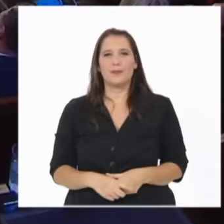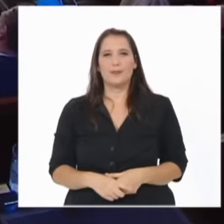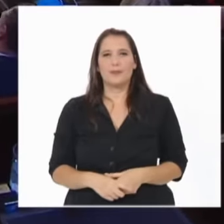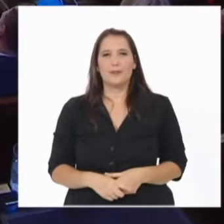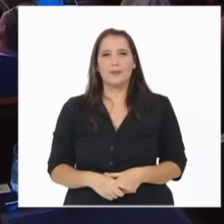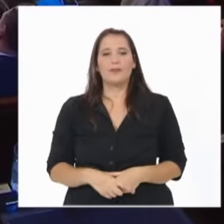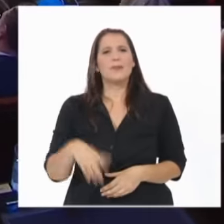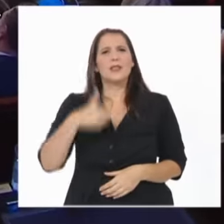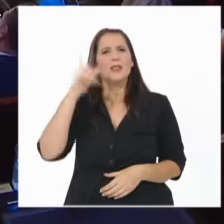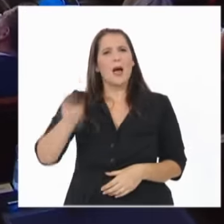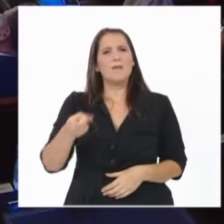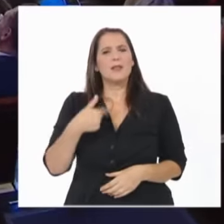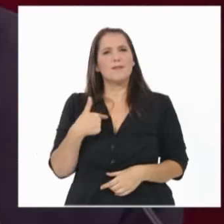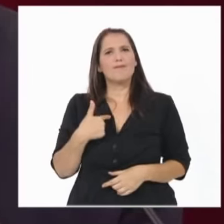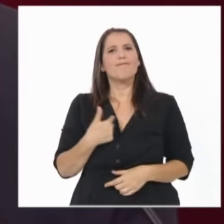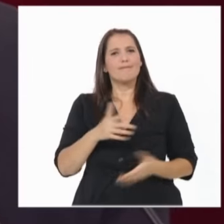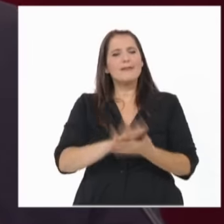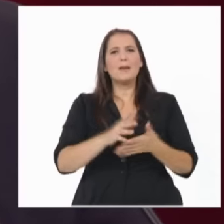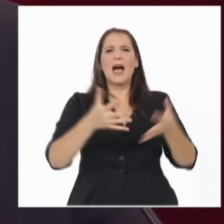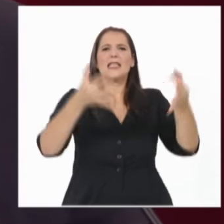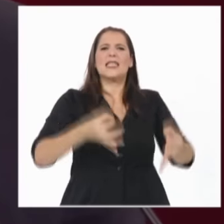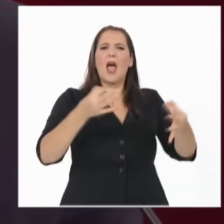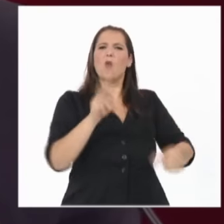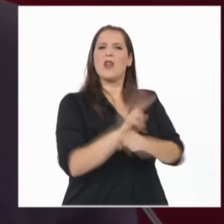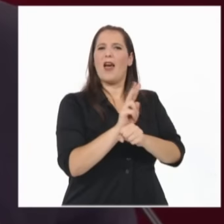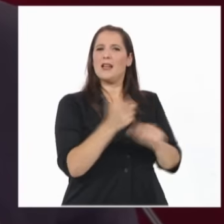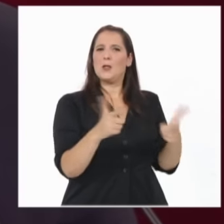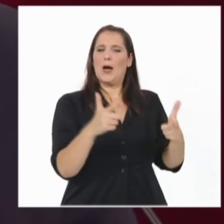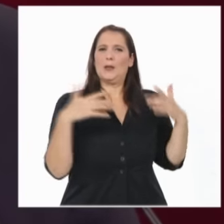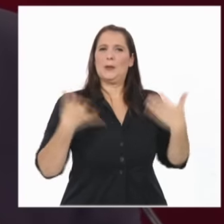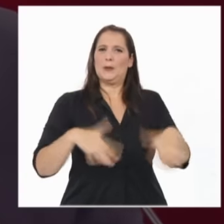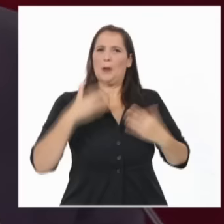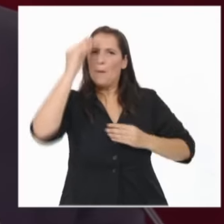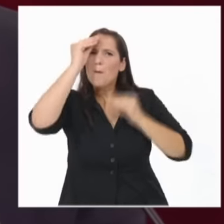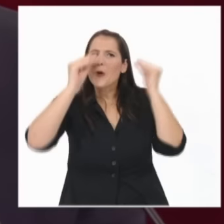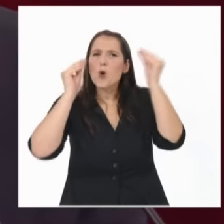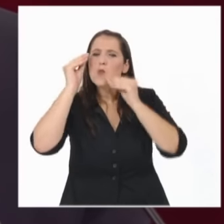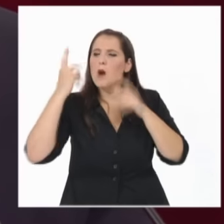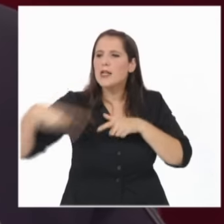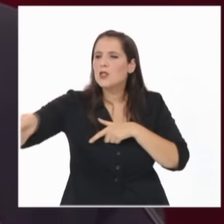La inseguridad es una de las máximas angustias y preocupaciones de los argentinos.